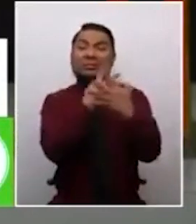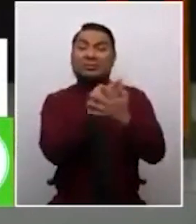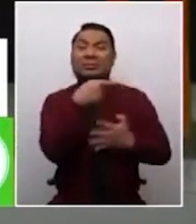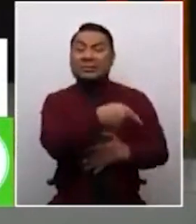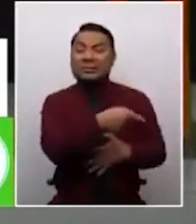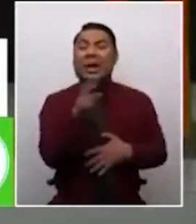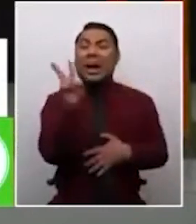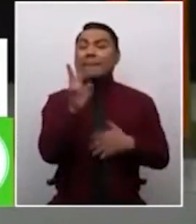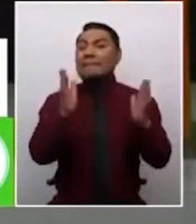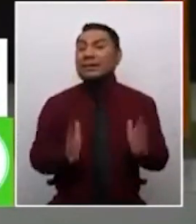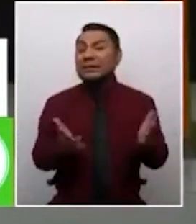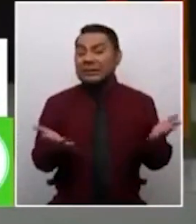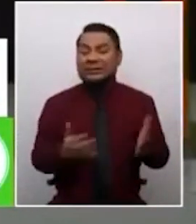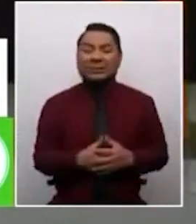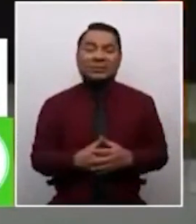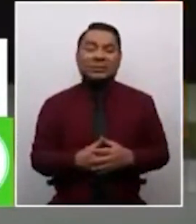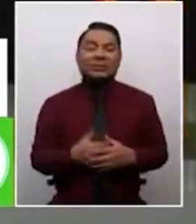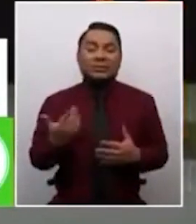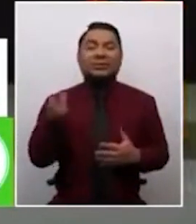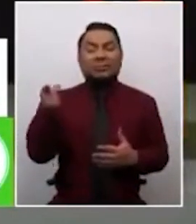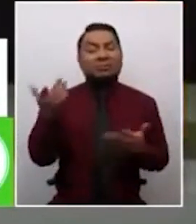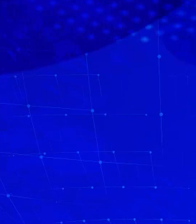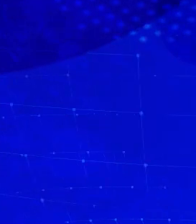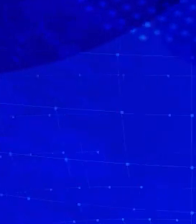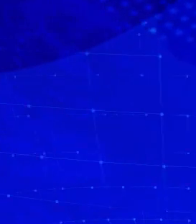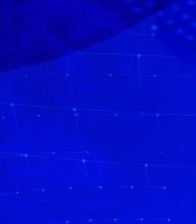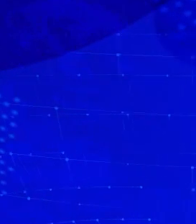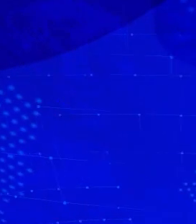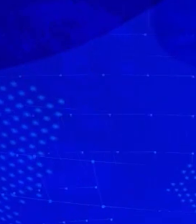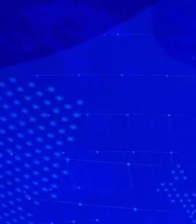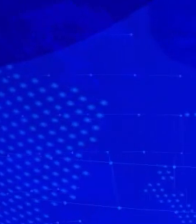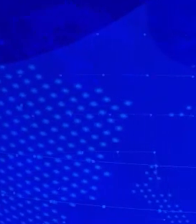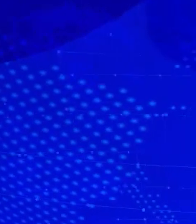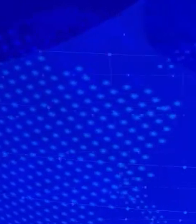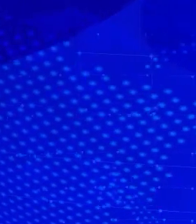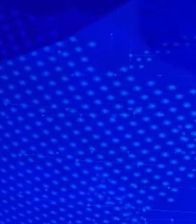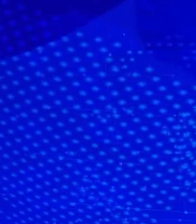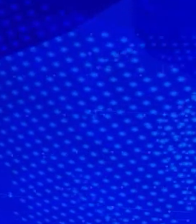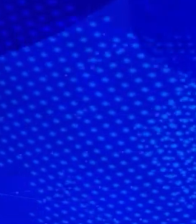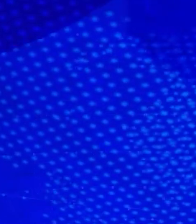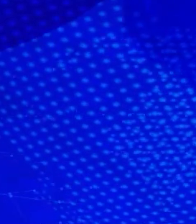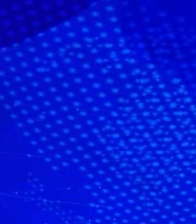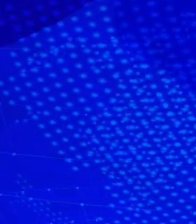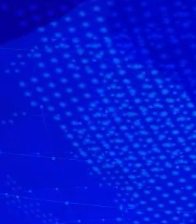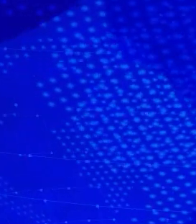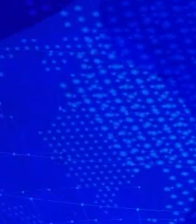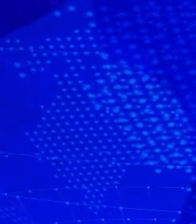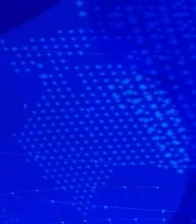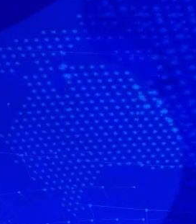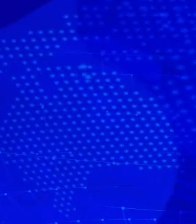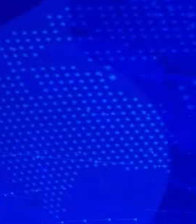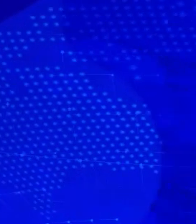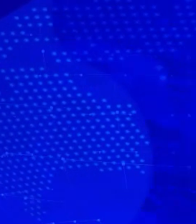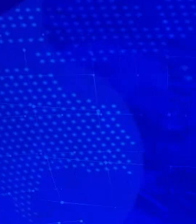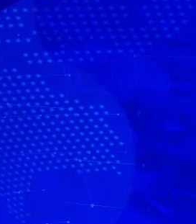cárceles de Lima de origen venezolano. El debate lo cerró Daniel Urresti de Podemos Perú, quien mencionó que